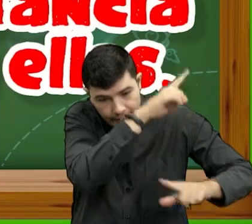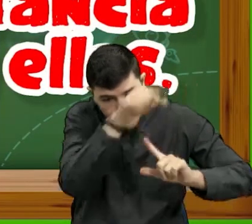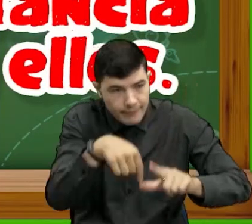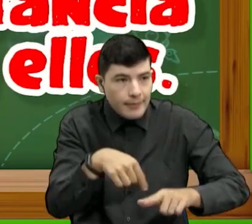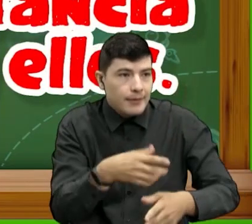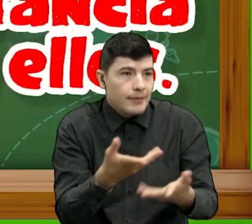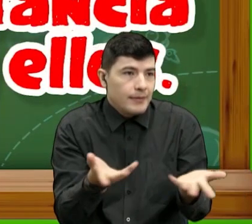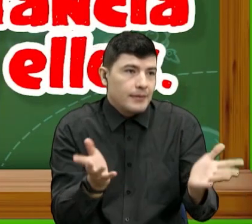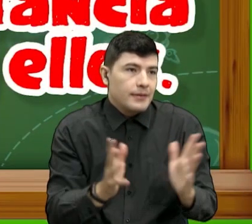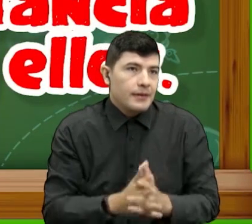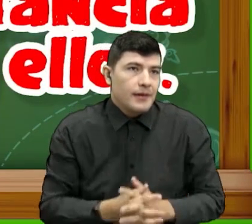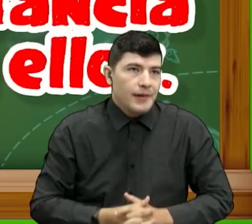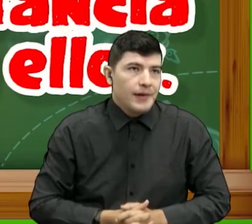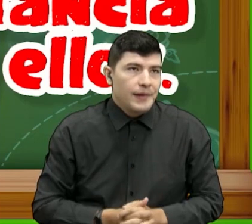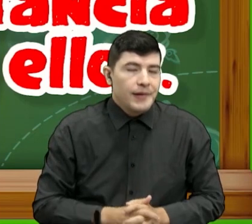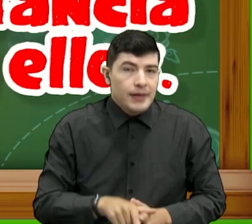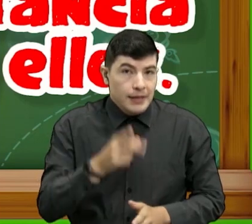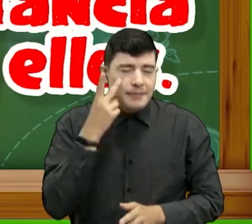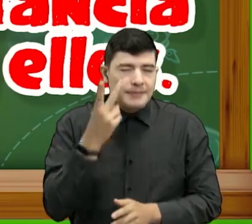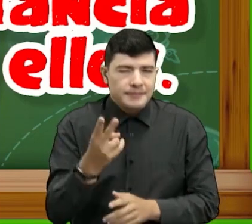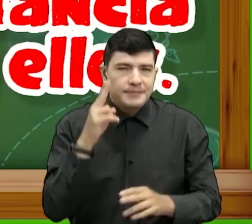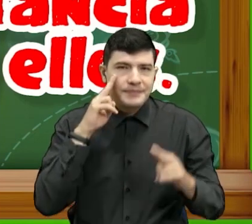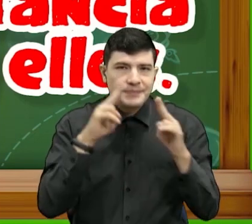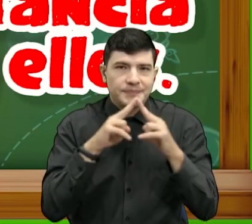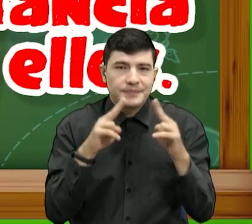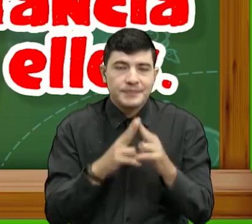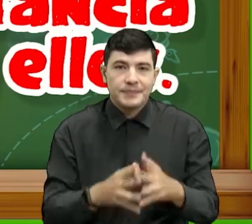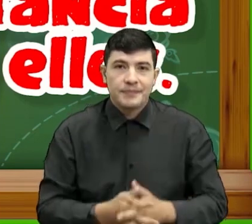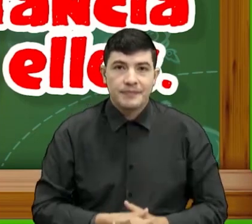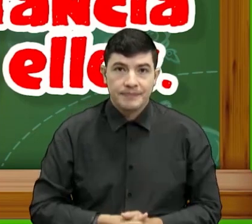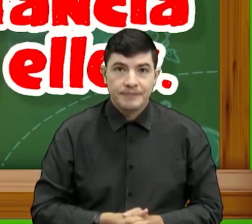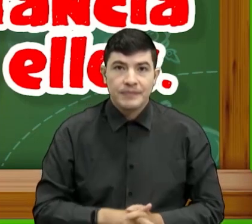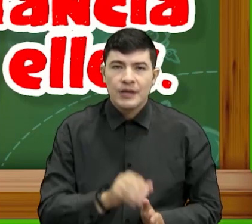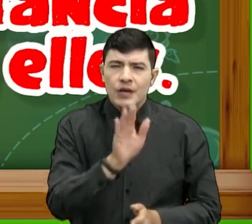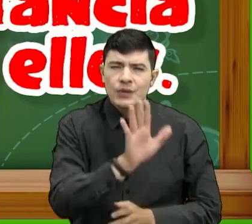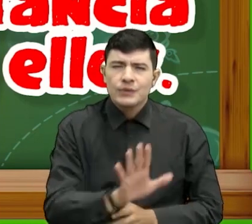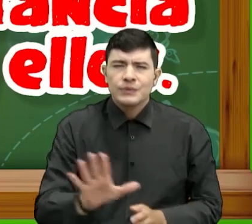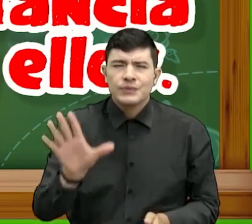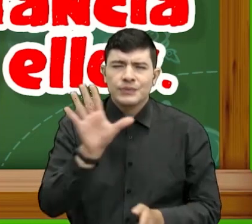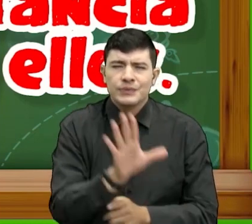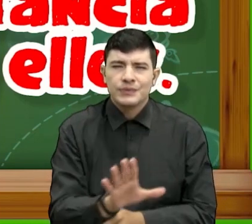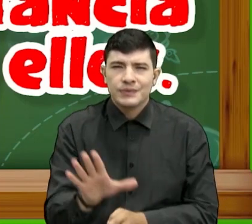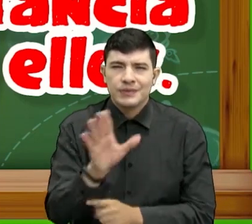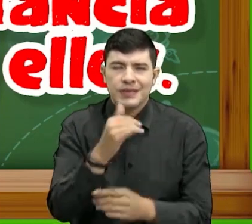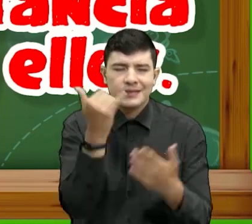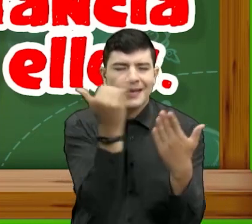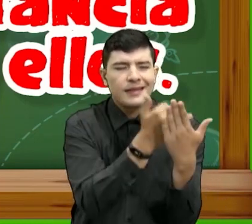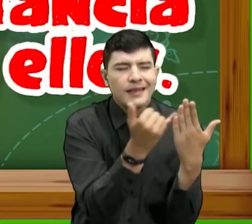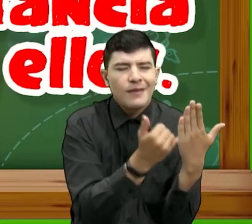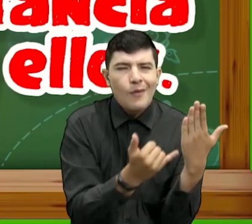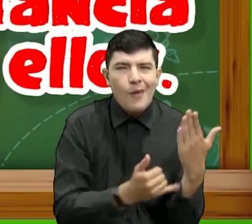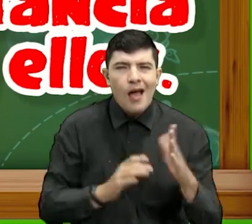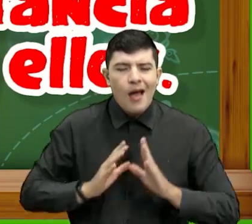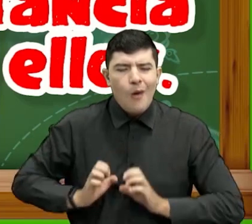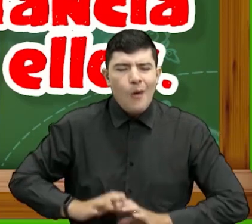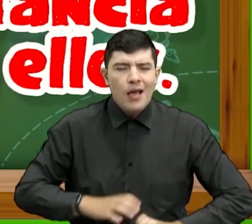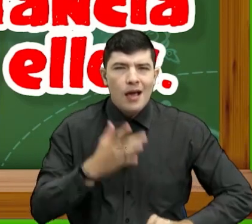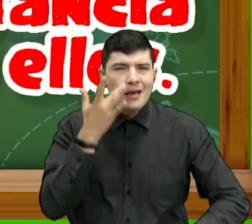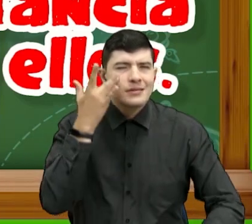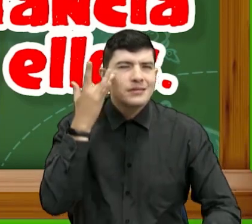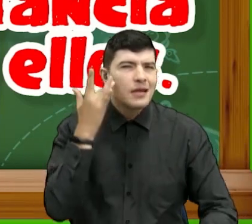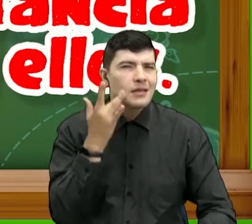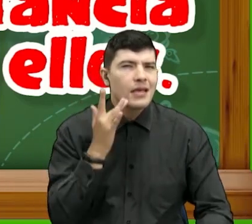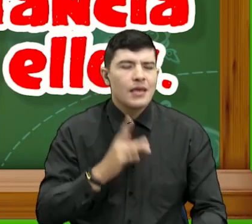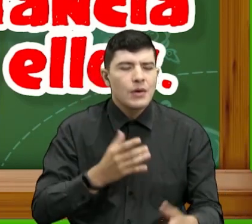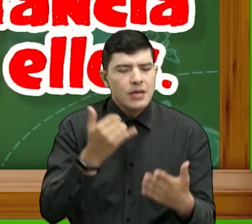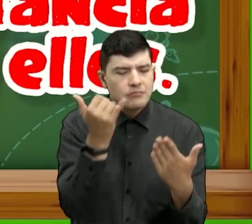Vamos a ver qué dice. Mis queridos chinitos, Ala. Van a dibujar los órganos de los sentidos y compartirlos